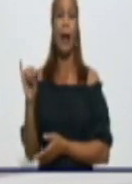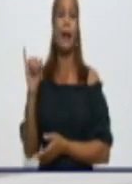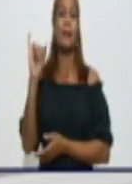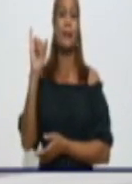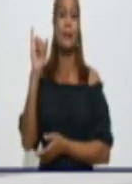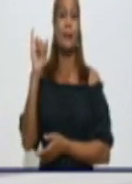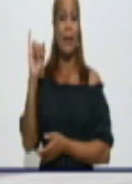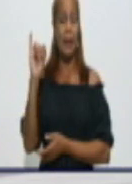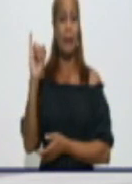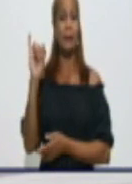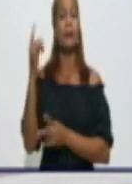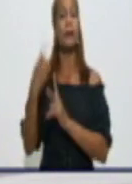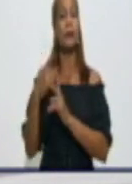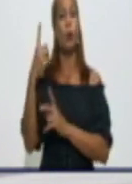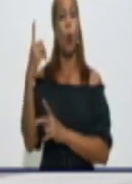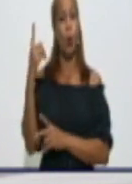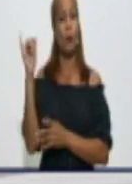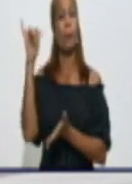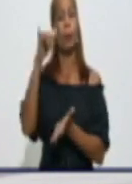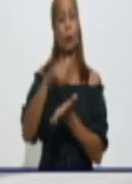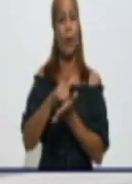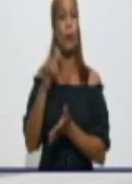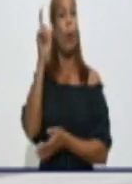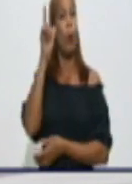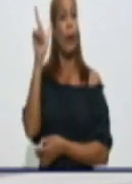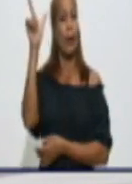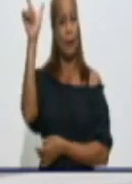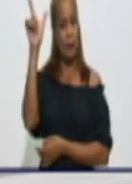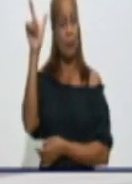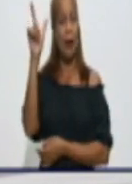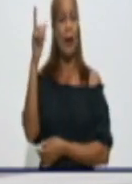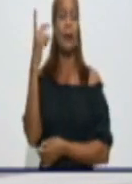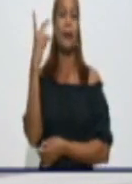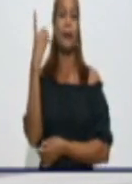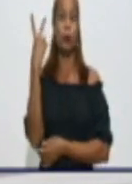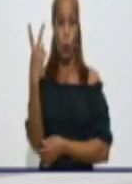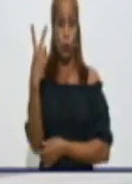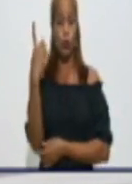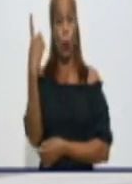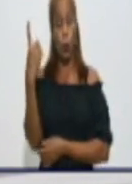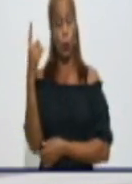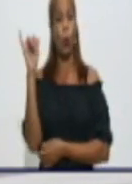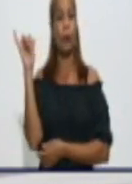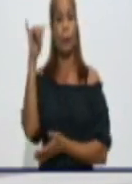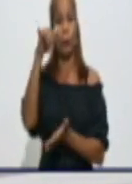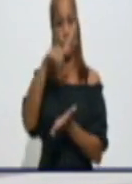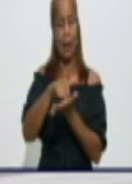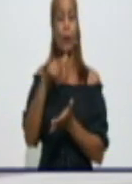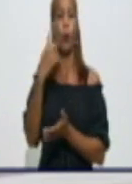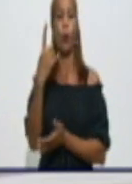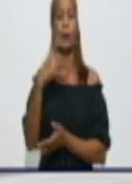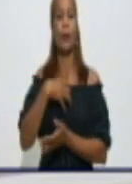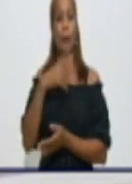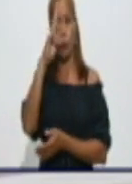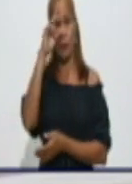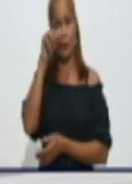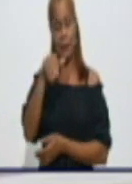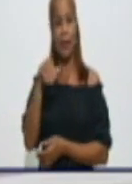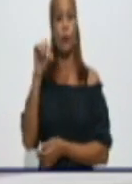y 1 importado, y Guayarriba 2, y de ellos 1 importado. Hoy tenemos en la provincia ingresados